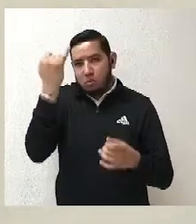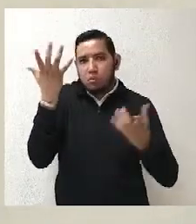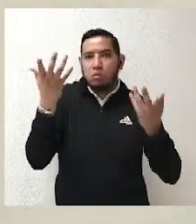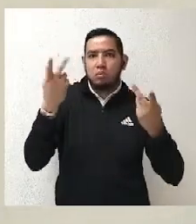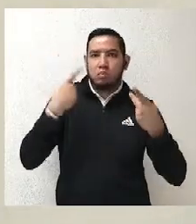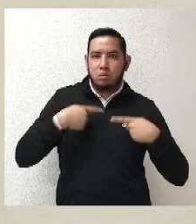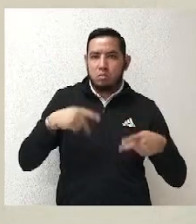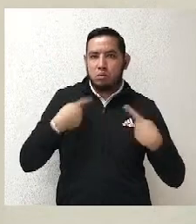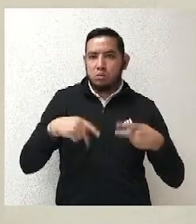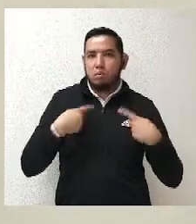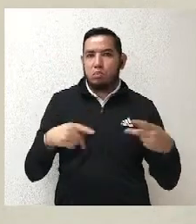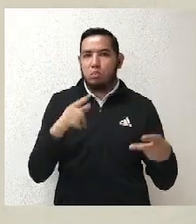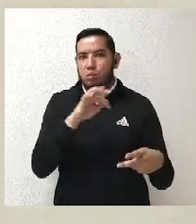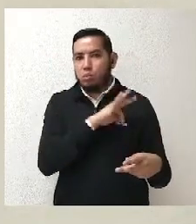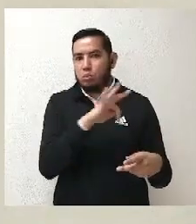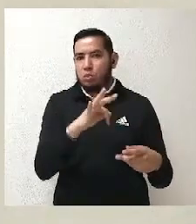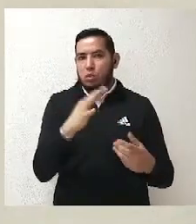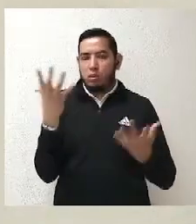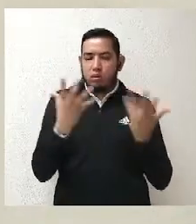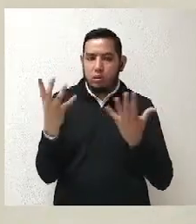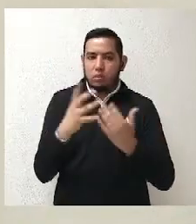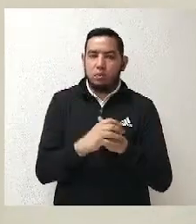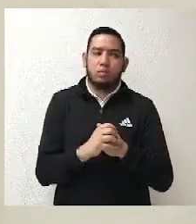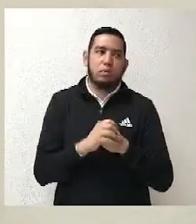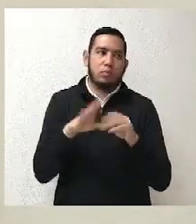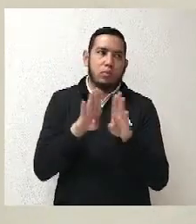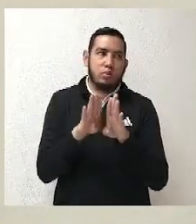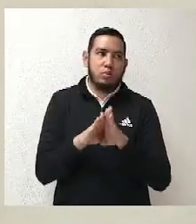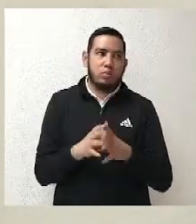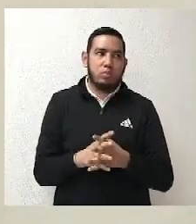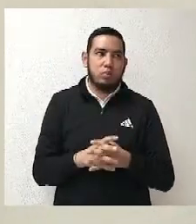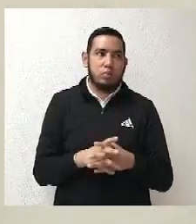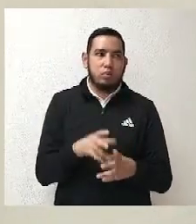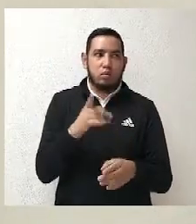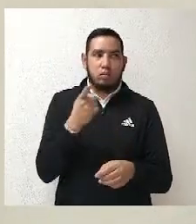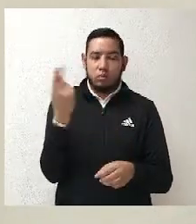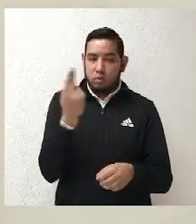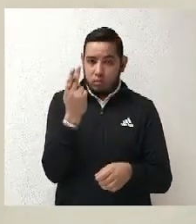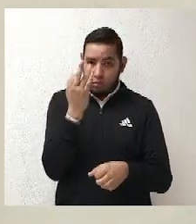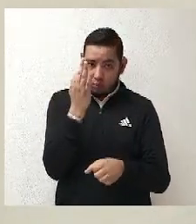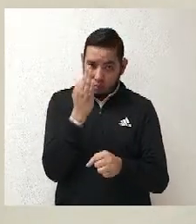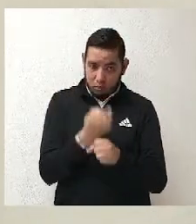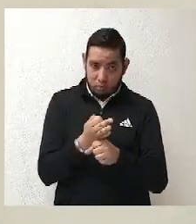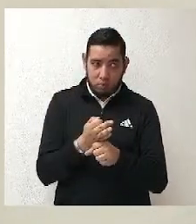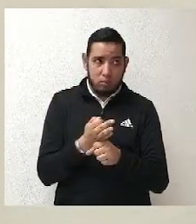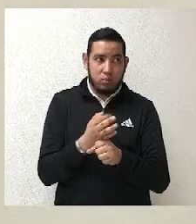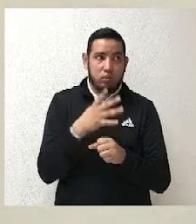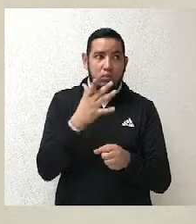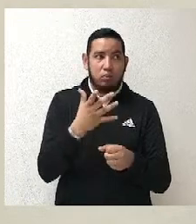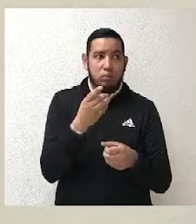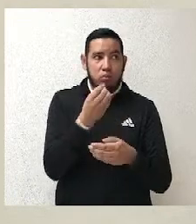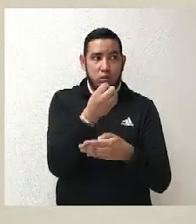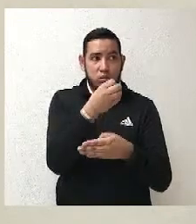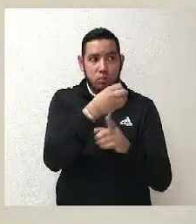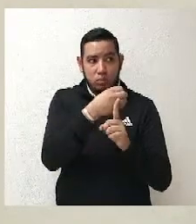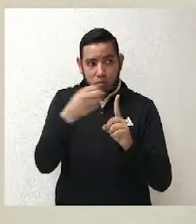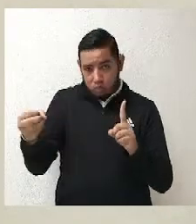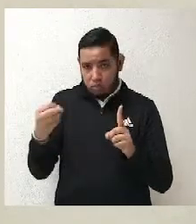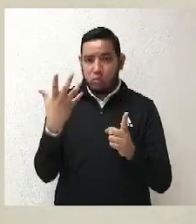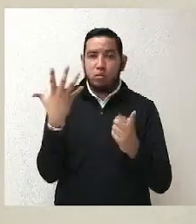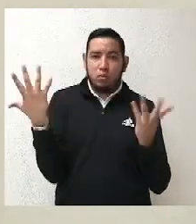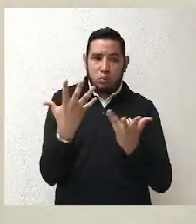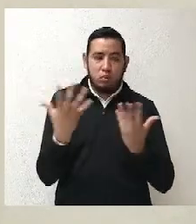solamente que esa regla ni estaba en la convocatoria, ni estaba en el acuerdo del INE, es por eso